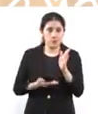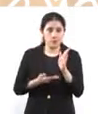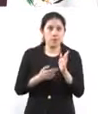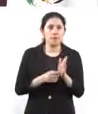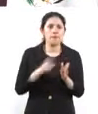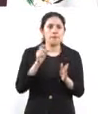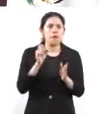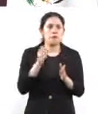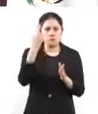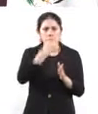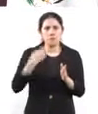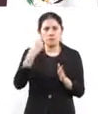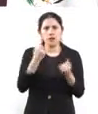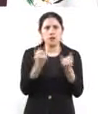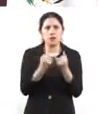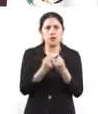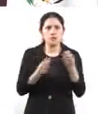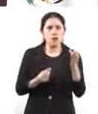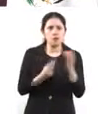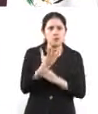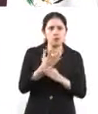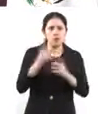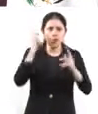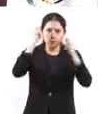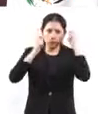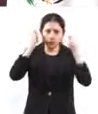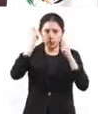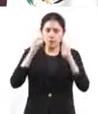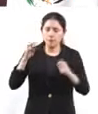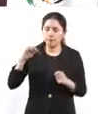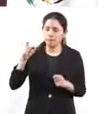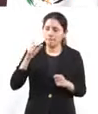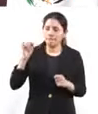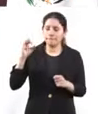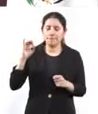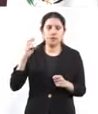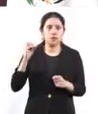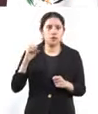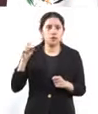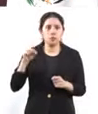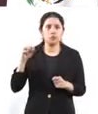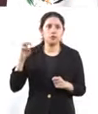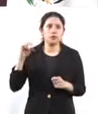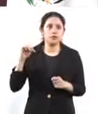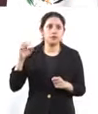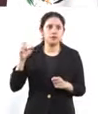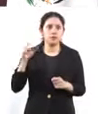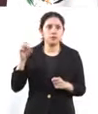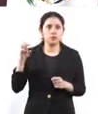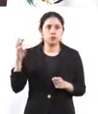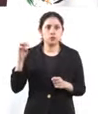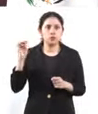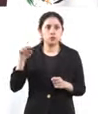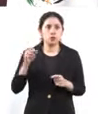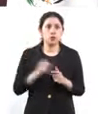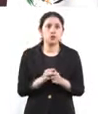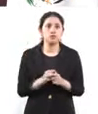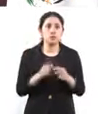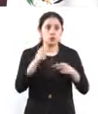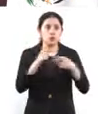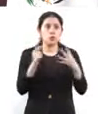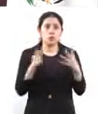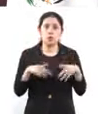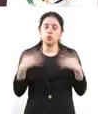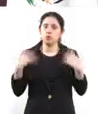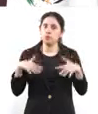la nueva página de turismo de la ciudad, es mexicocity.cdmx.gov.mx, grandes noticias para el